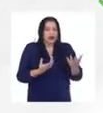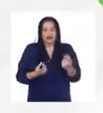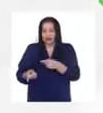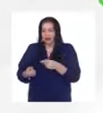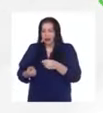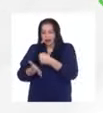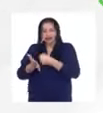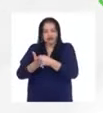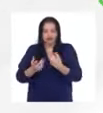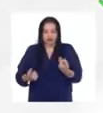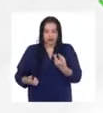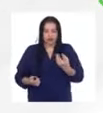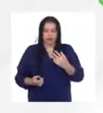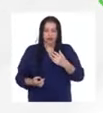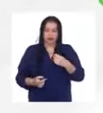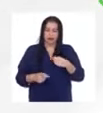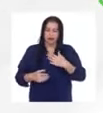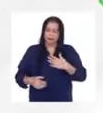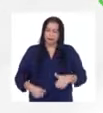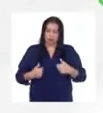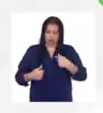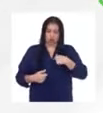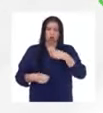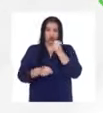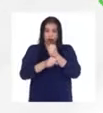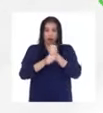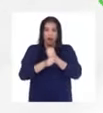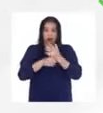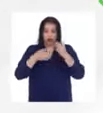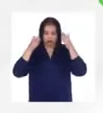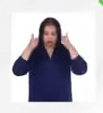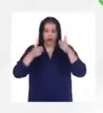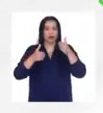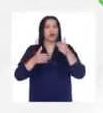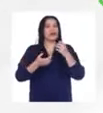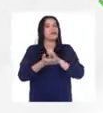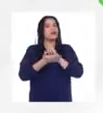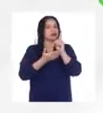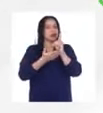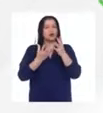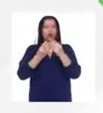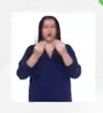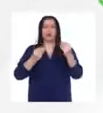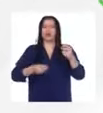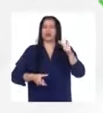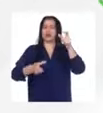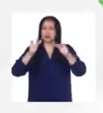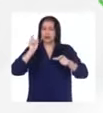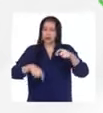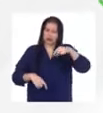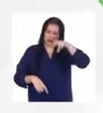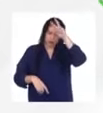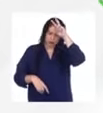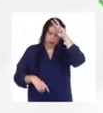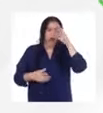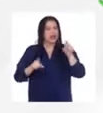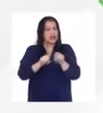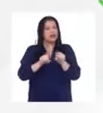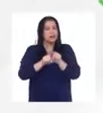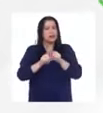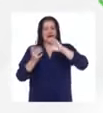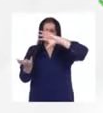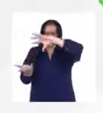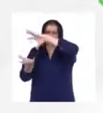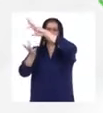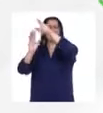mi vida yo trabajo a favor de la educación como muchos peruanos peruanas personas en este país y alrededor del mundo que